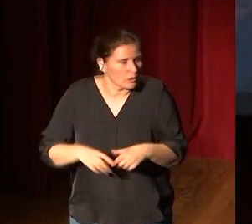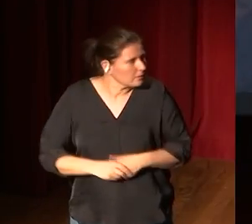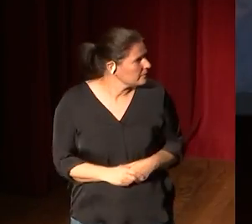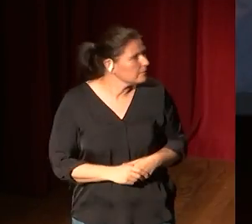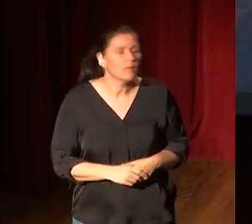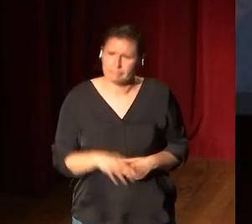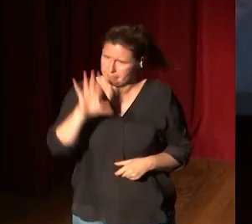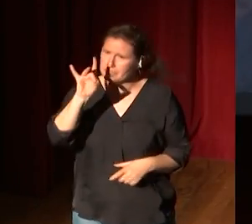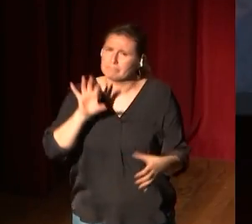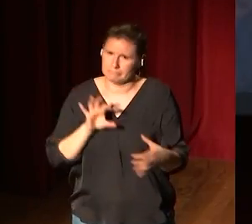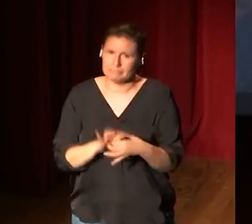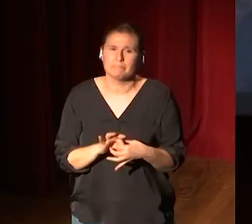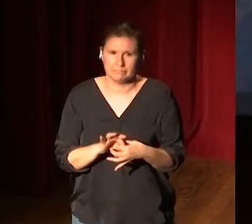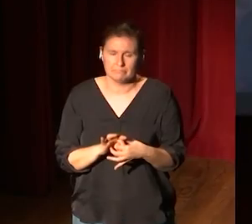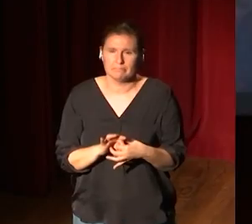miren, tienen que ver una cuestión.